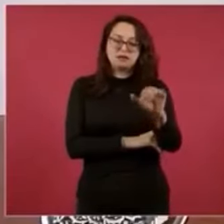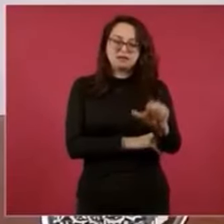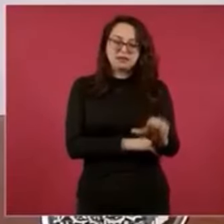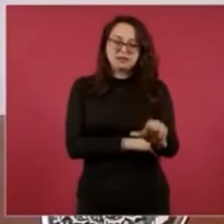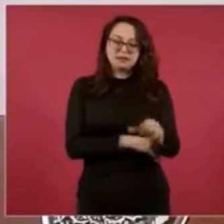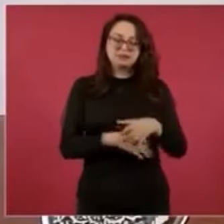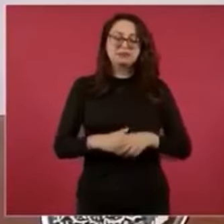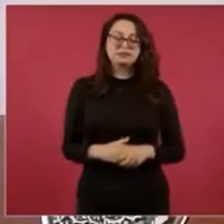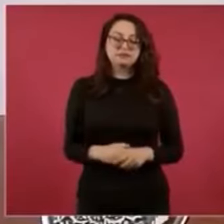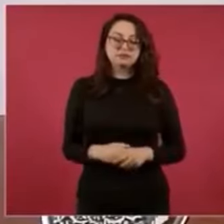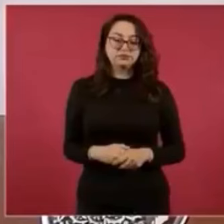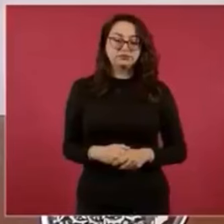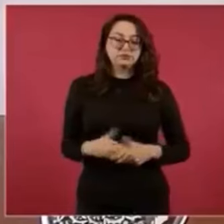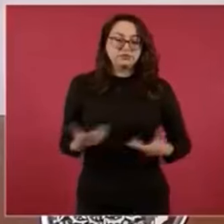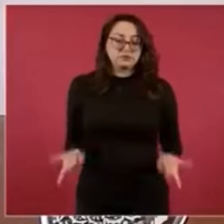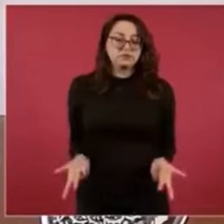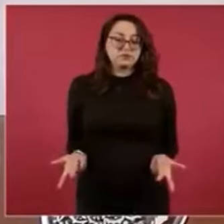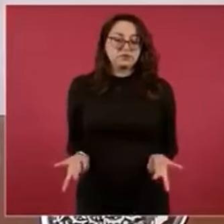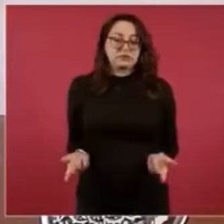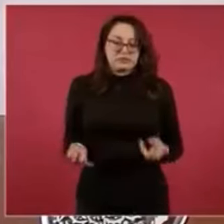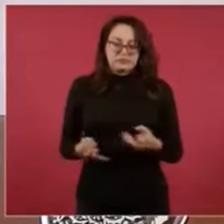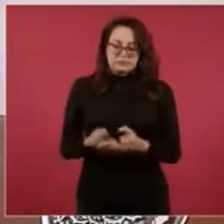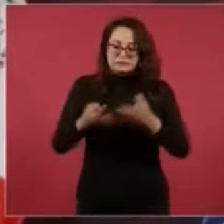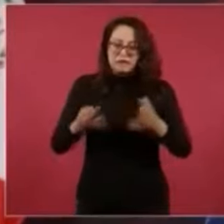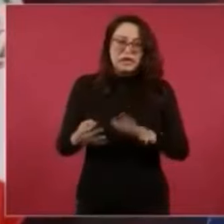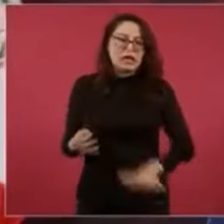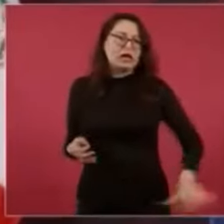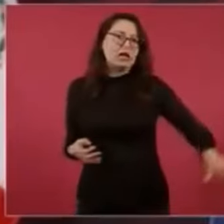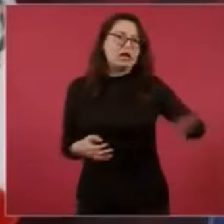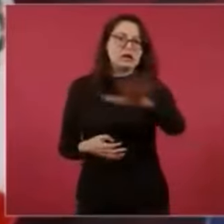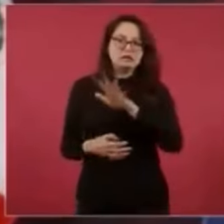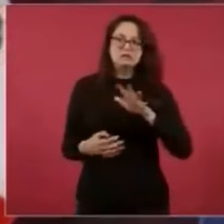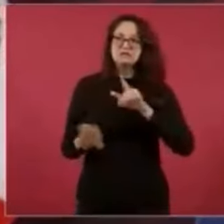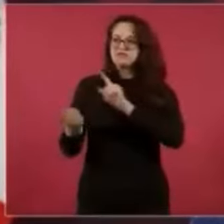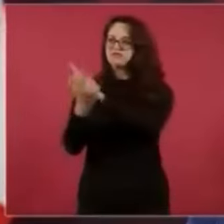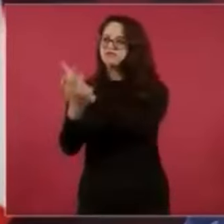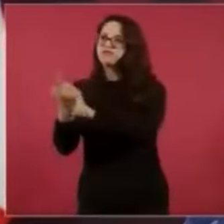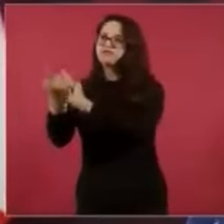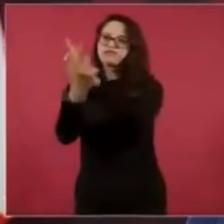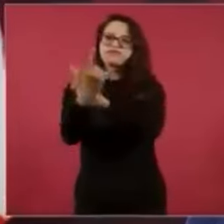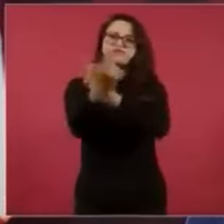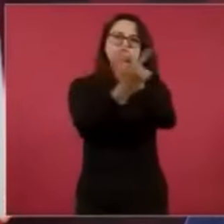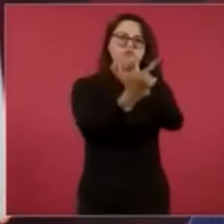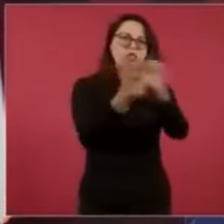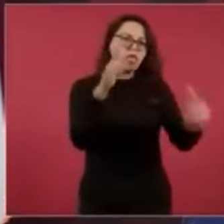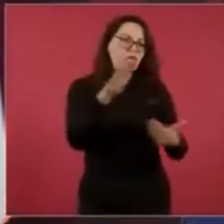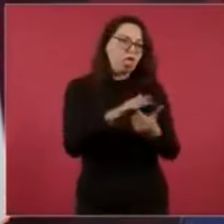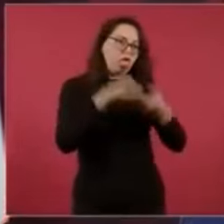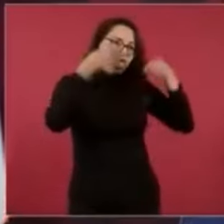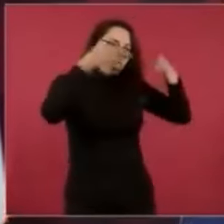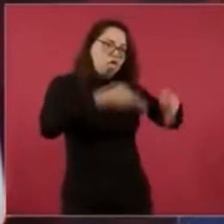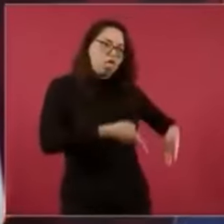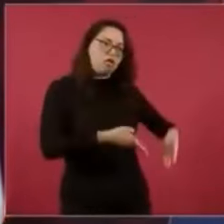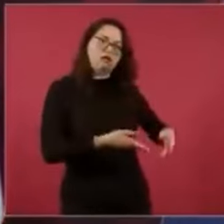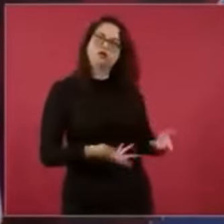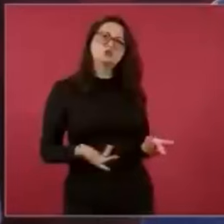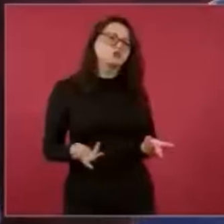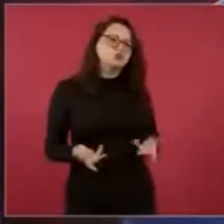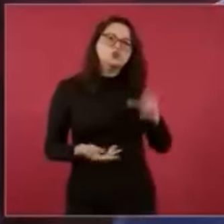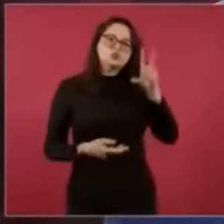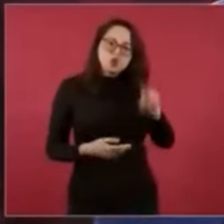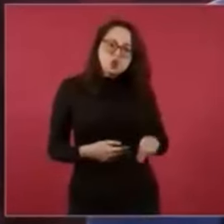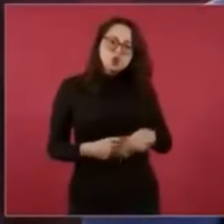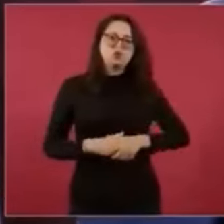no es territorio, hay que llevarla a la práctica. No es